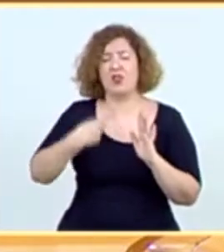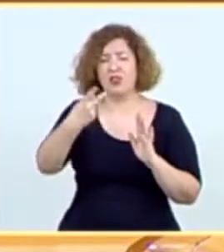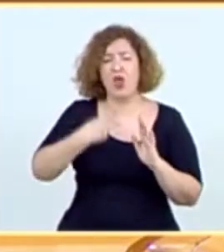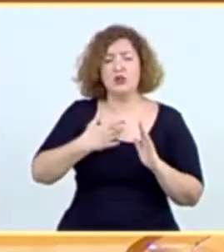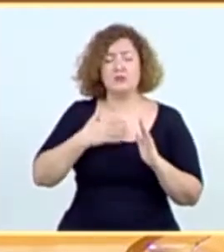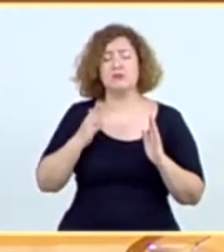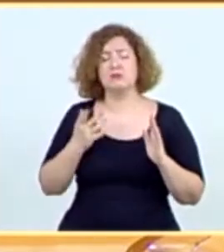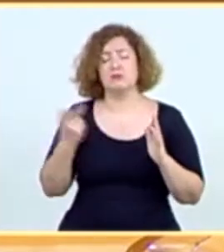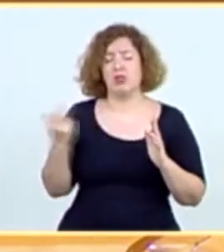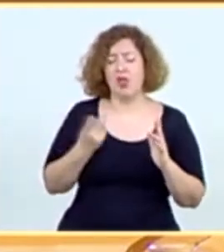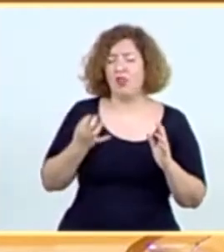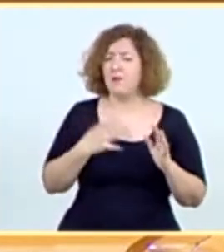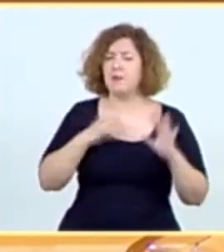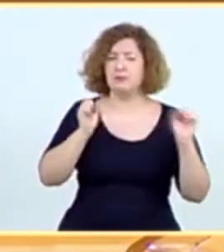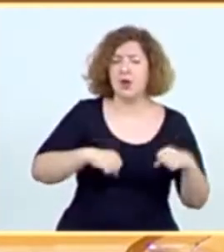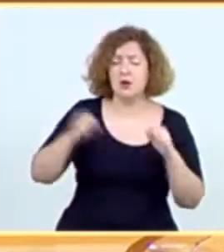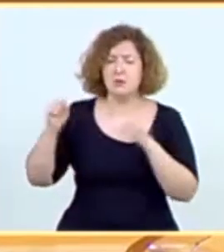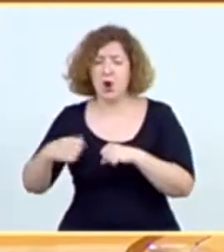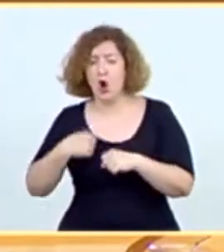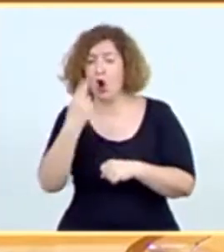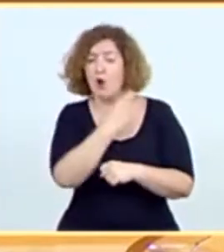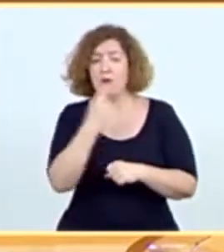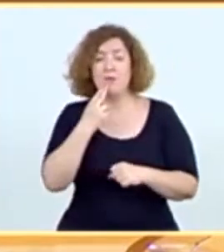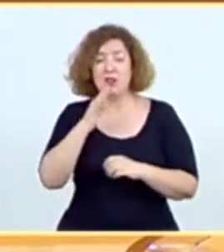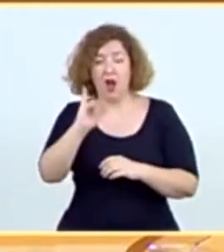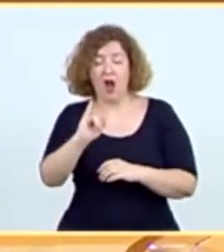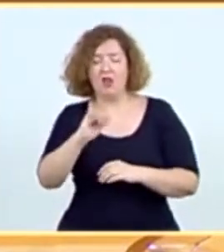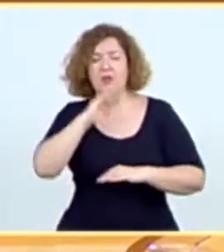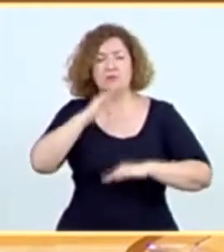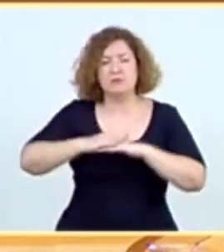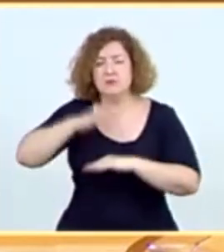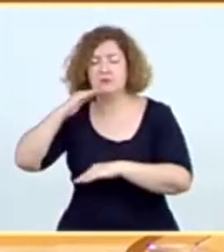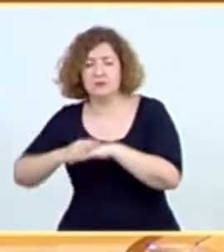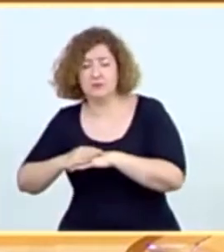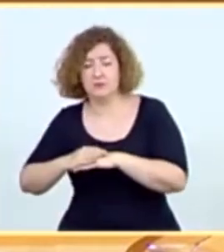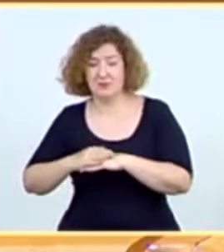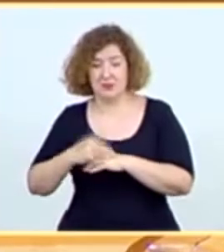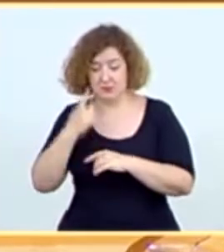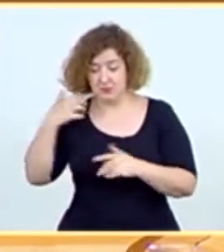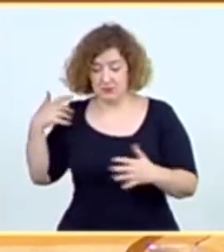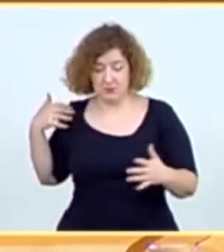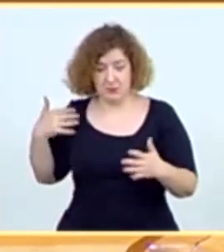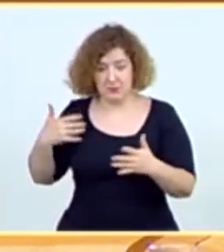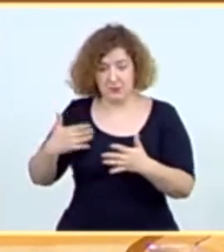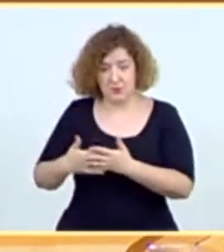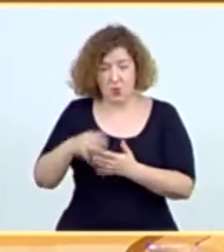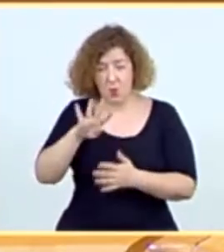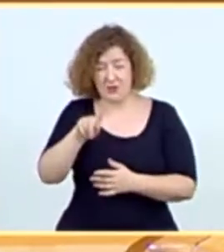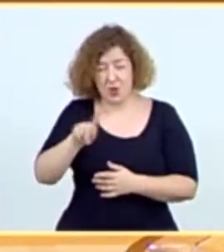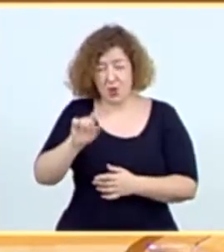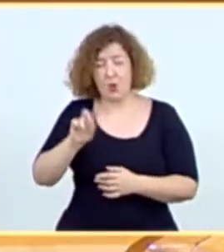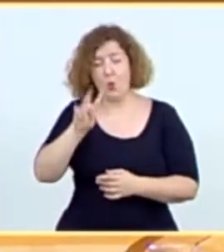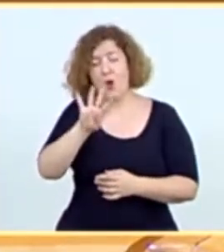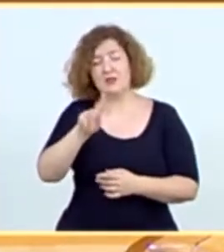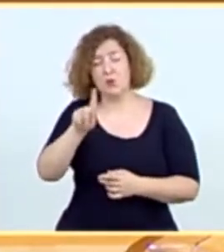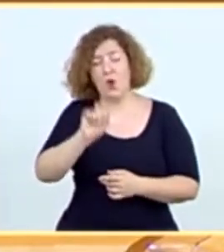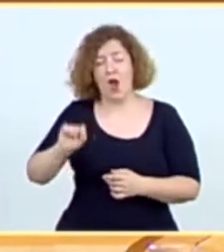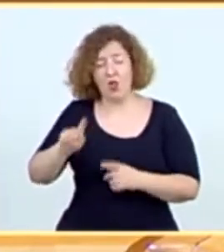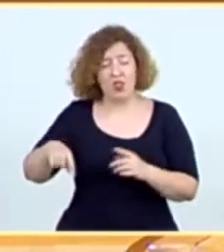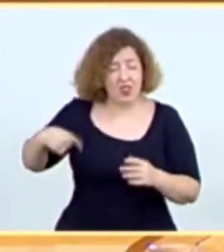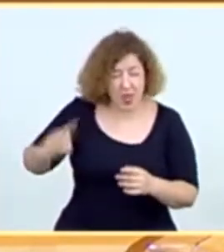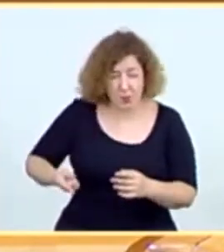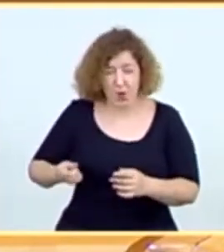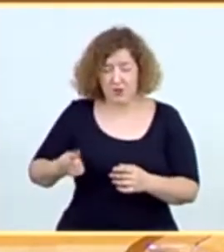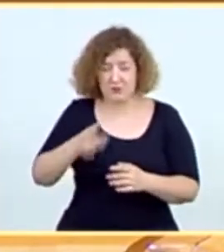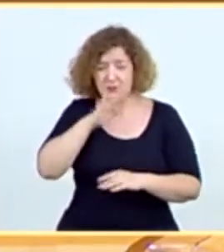alcanzados. Algo muy obvio, pero 41 años después sigue siendo una ley incumplida. Hay que reconocer que